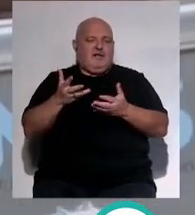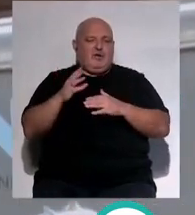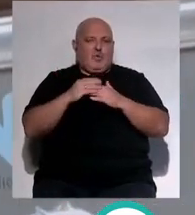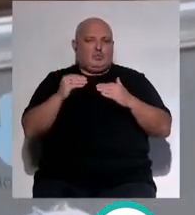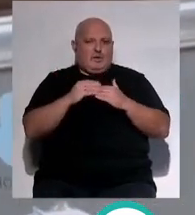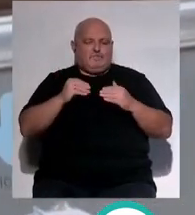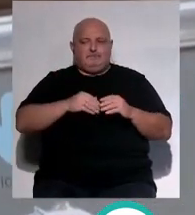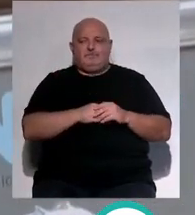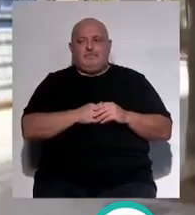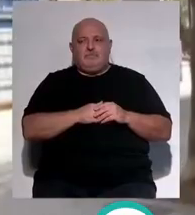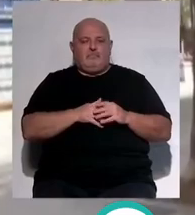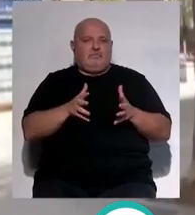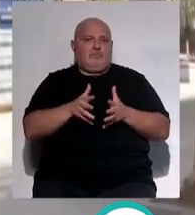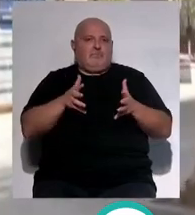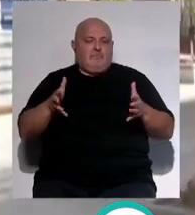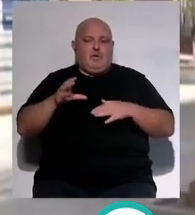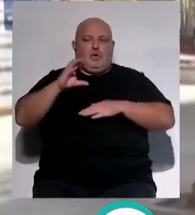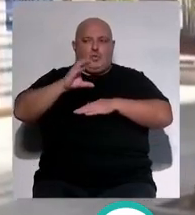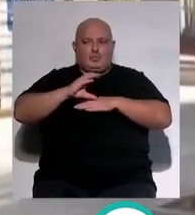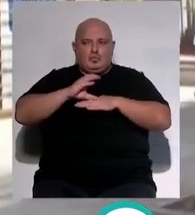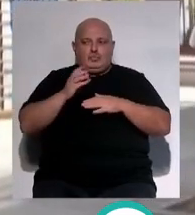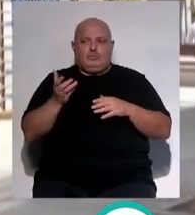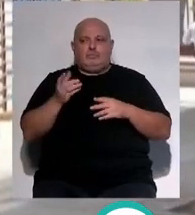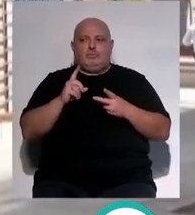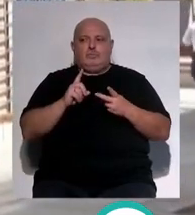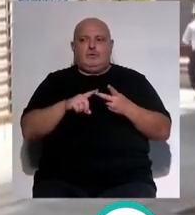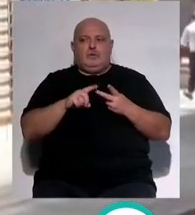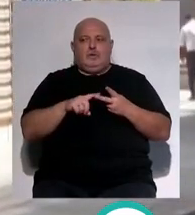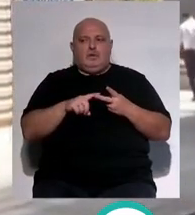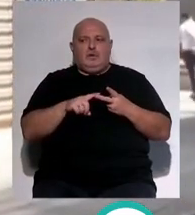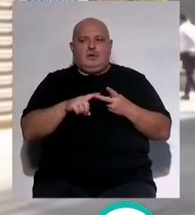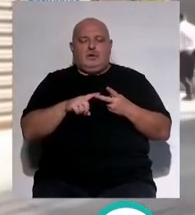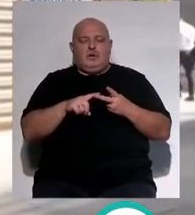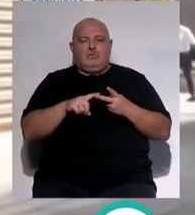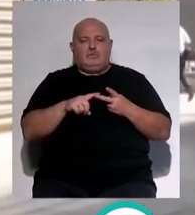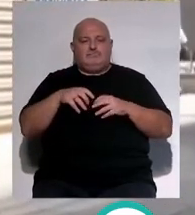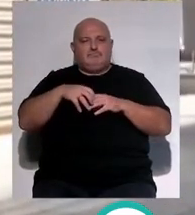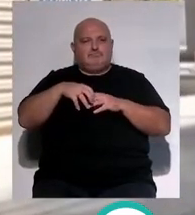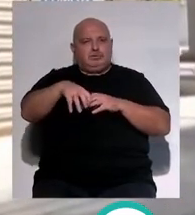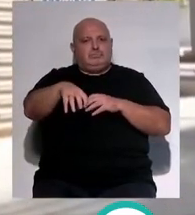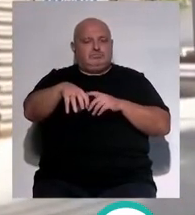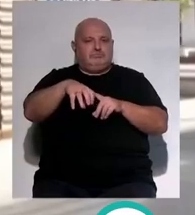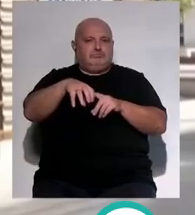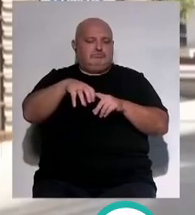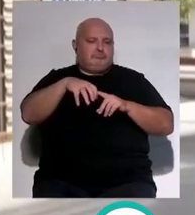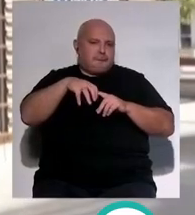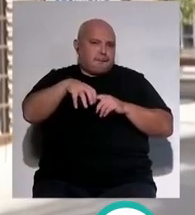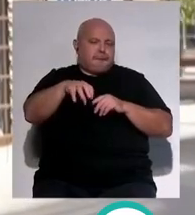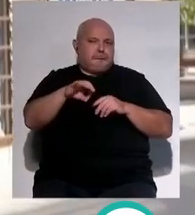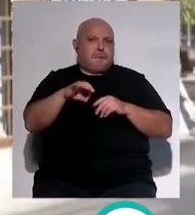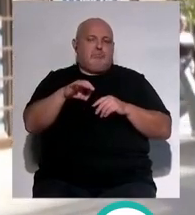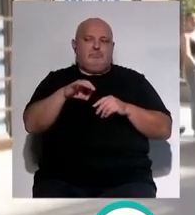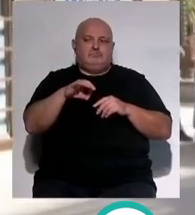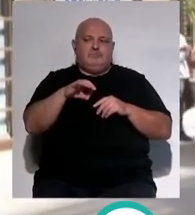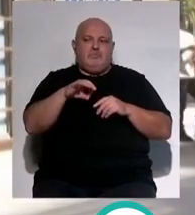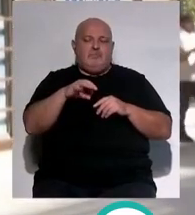pacientes por la amplitud de las consultas porque hemos segregado o hemos